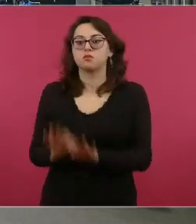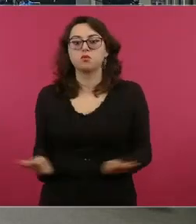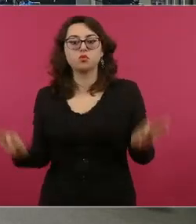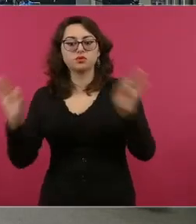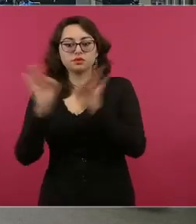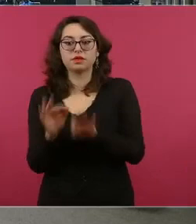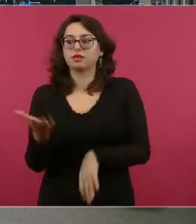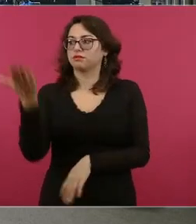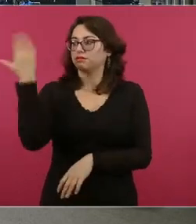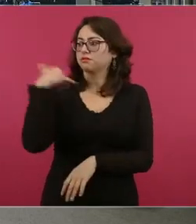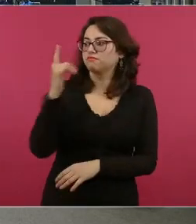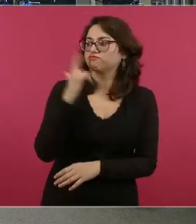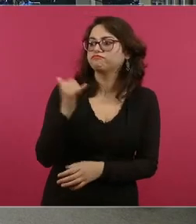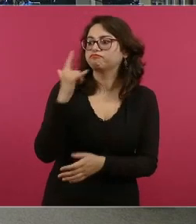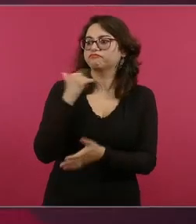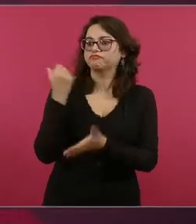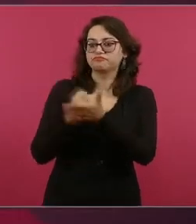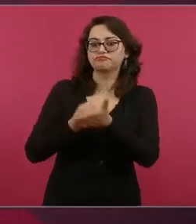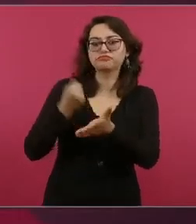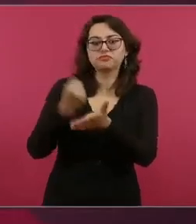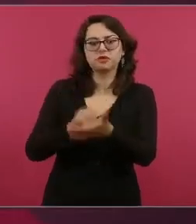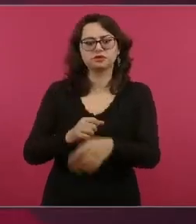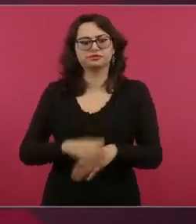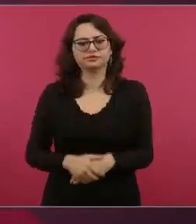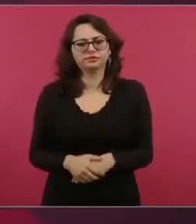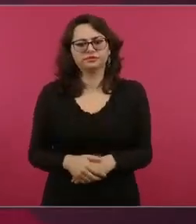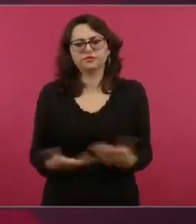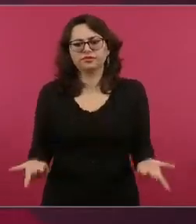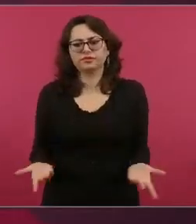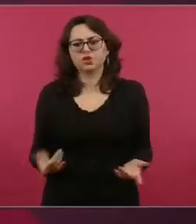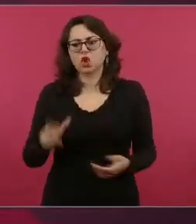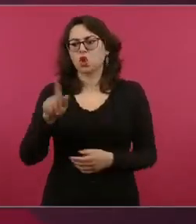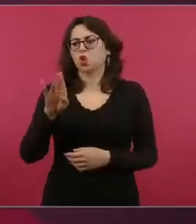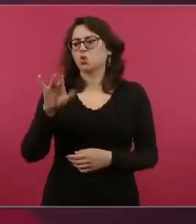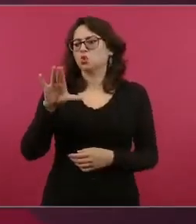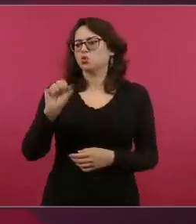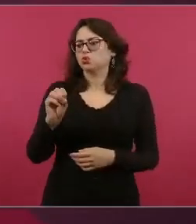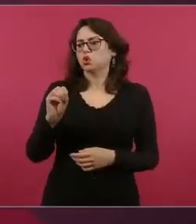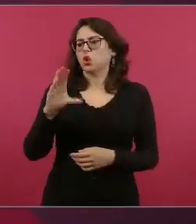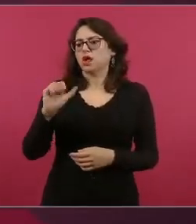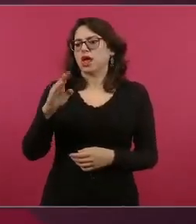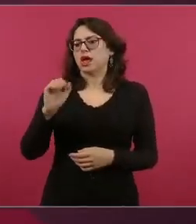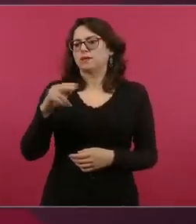Y Lucio Cabaña, y está Otón Salazar,